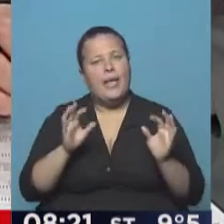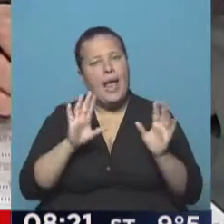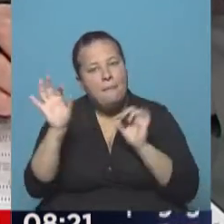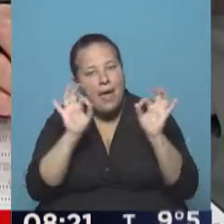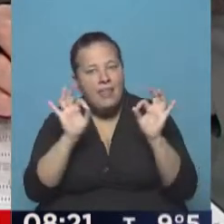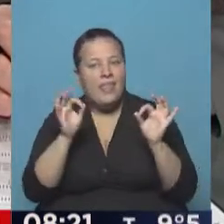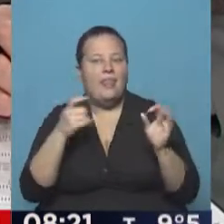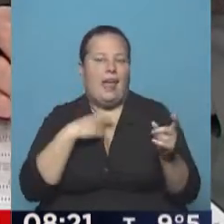para calcular, ¿no? Bueno, ya.